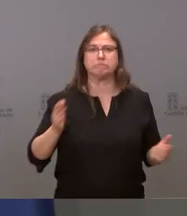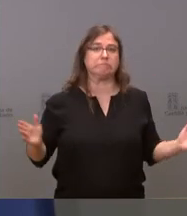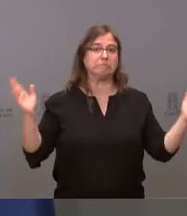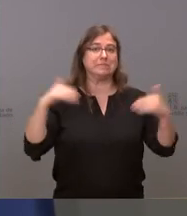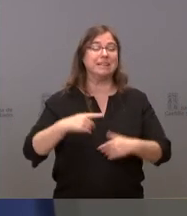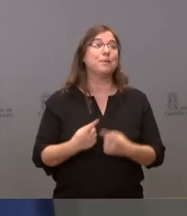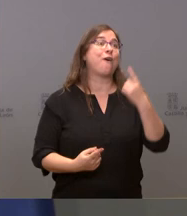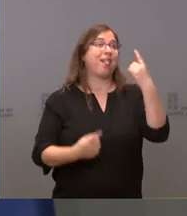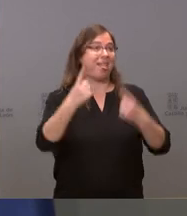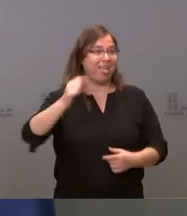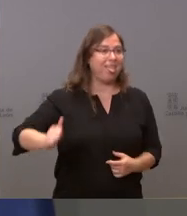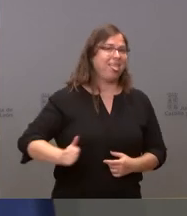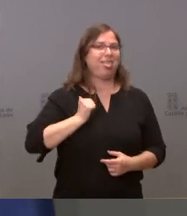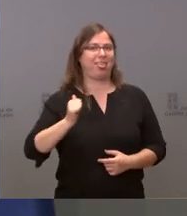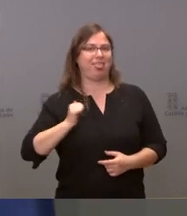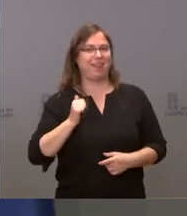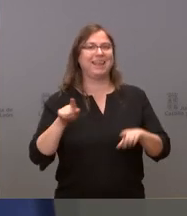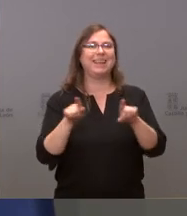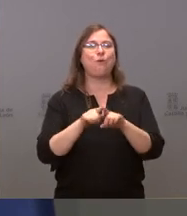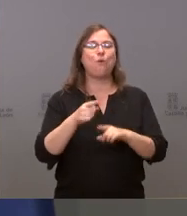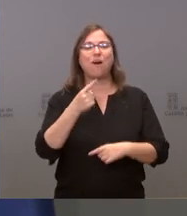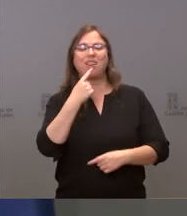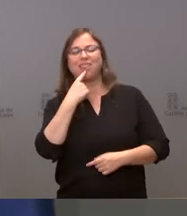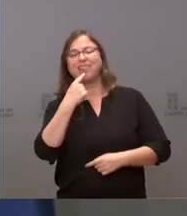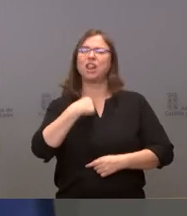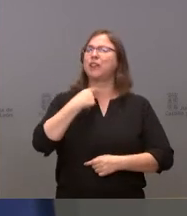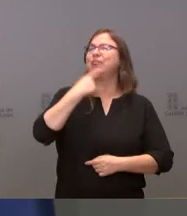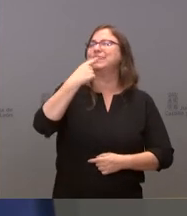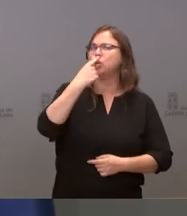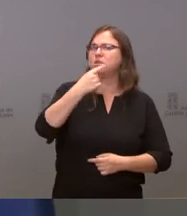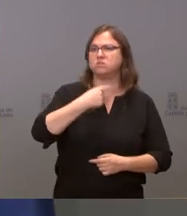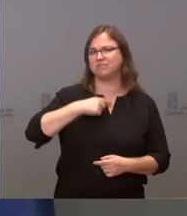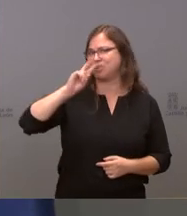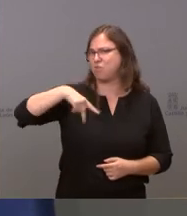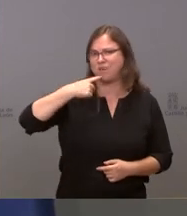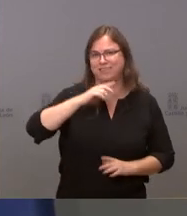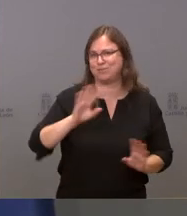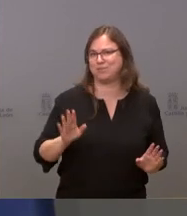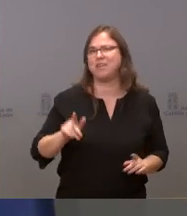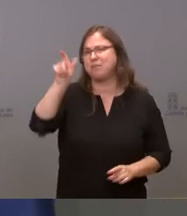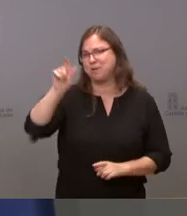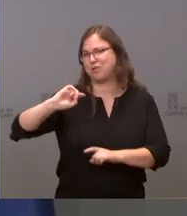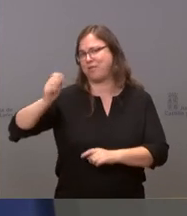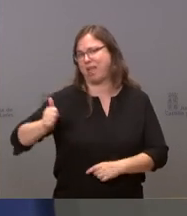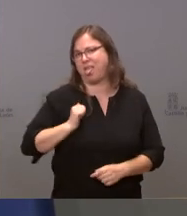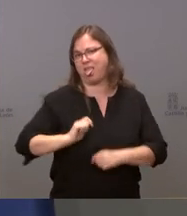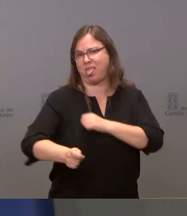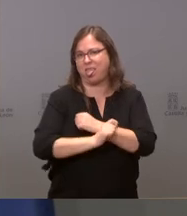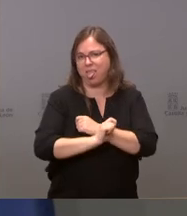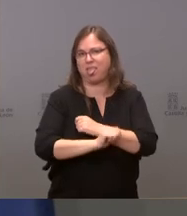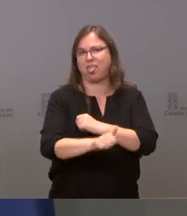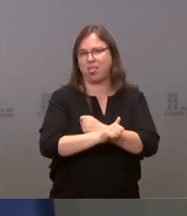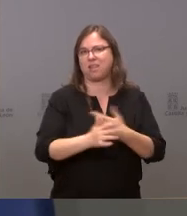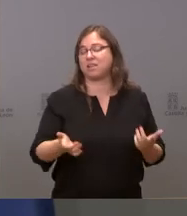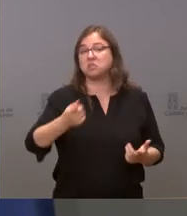aprovecha para intentar poner en nuestra boca cosas que nosotros no hemos dicho. Nosotros, yo, personalmente,